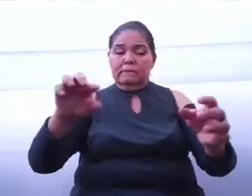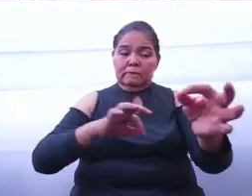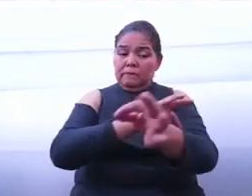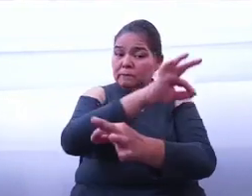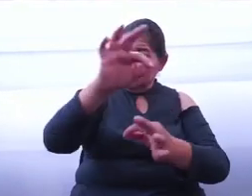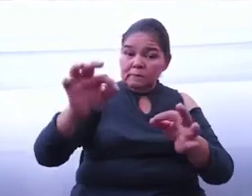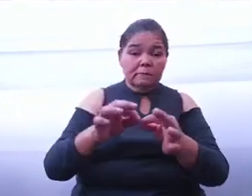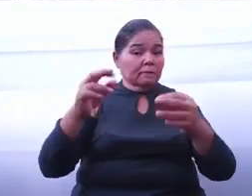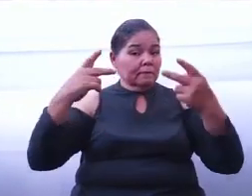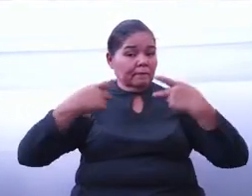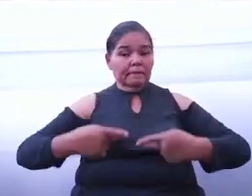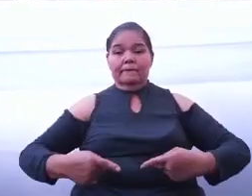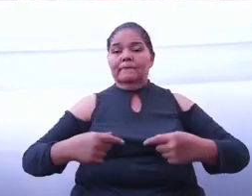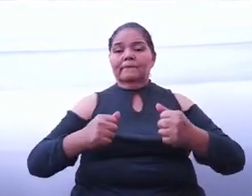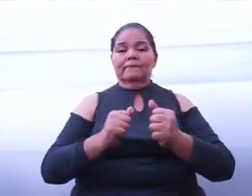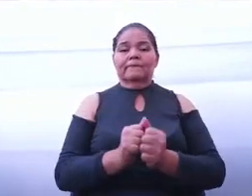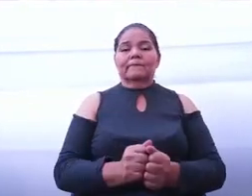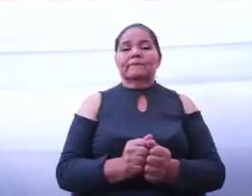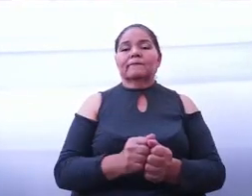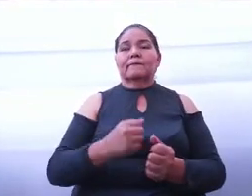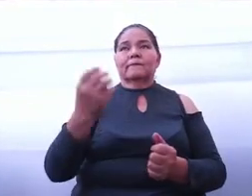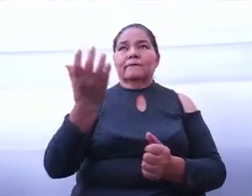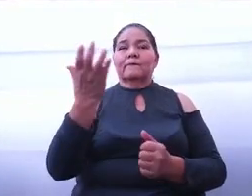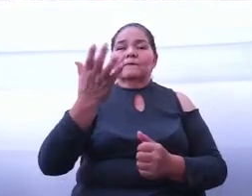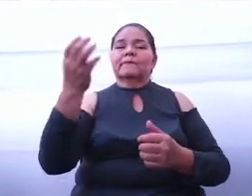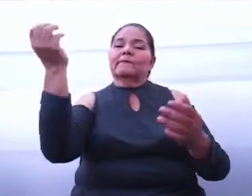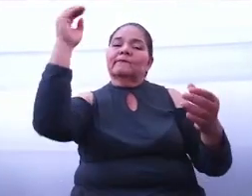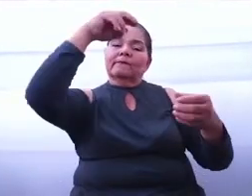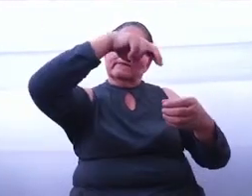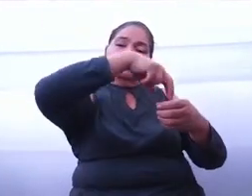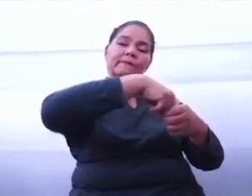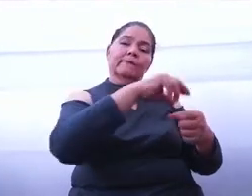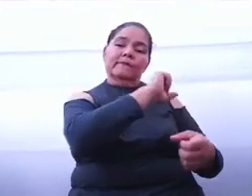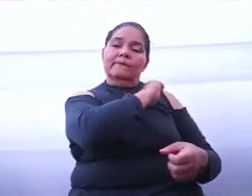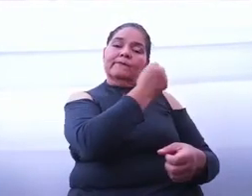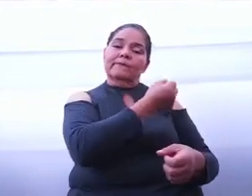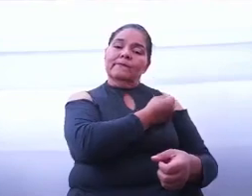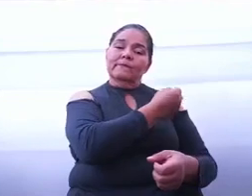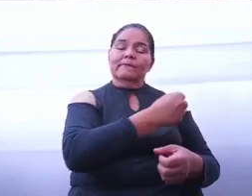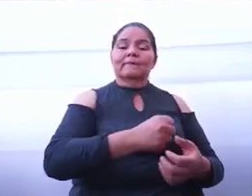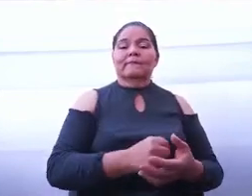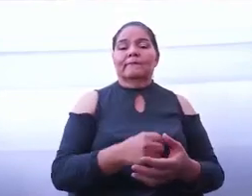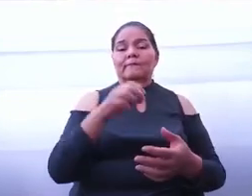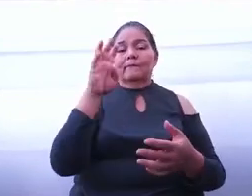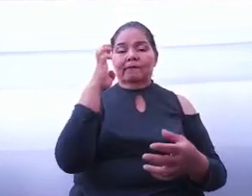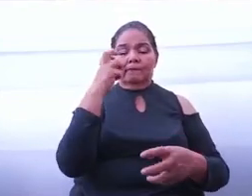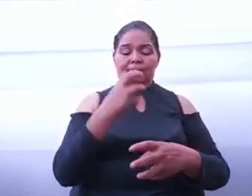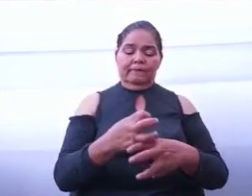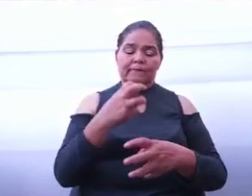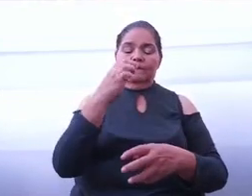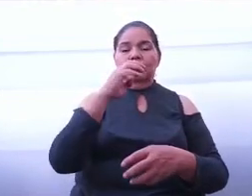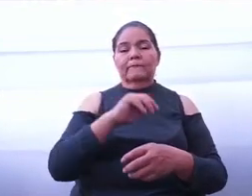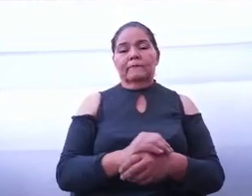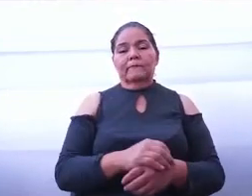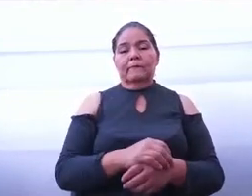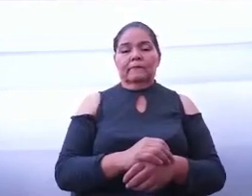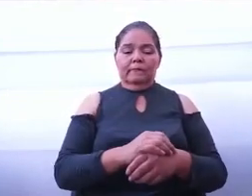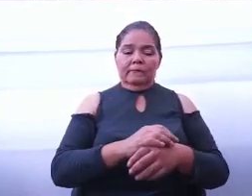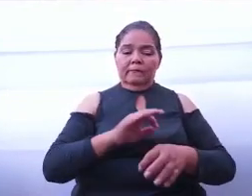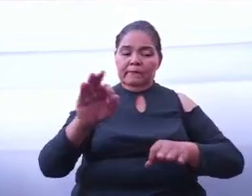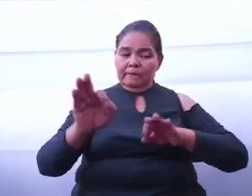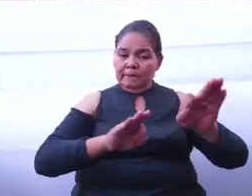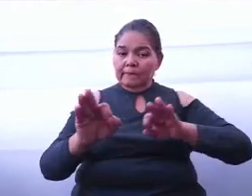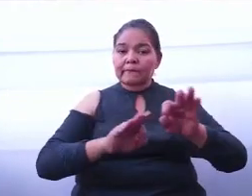y garantizaremos el acceso a la salud. Cuatro, participación